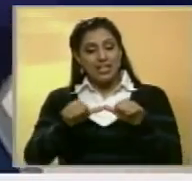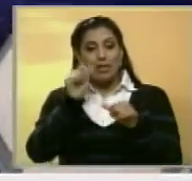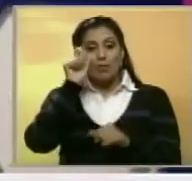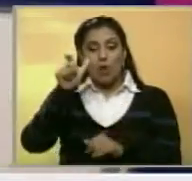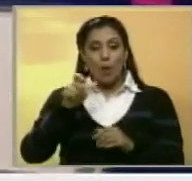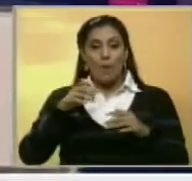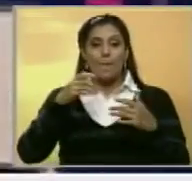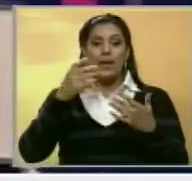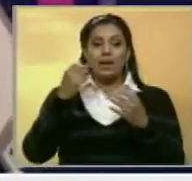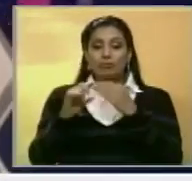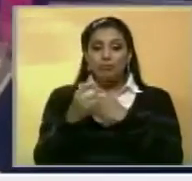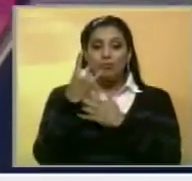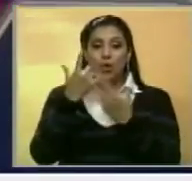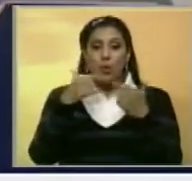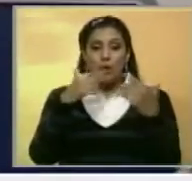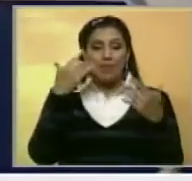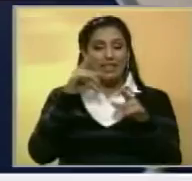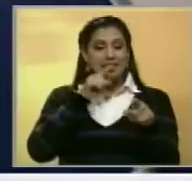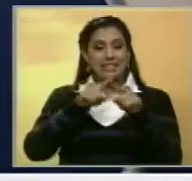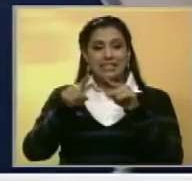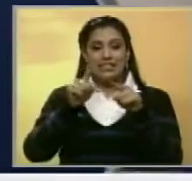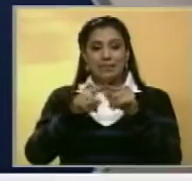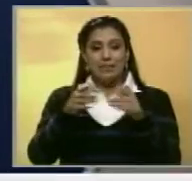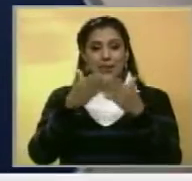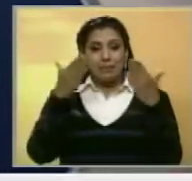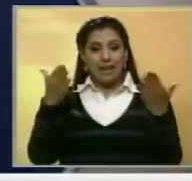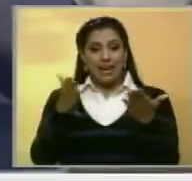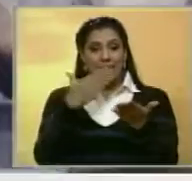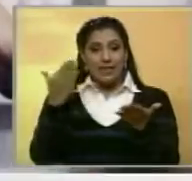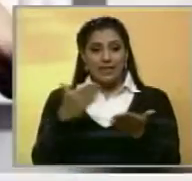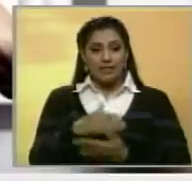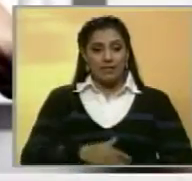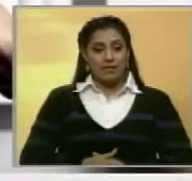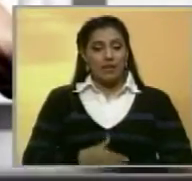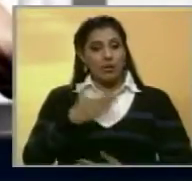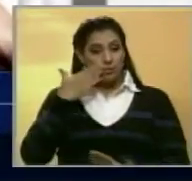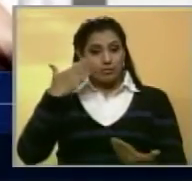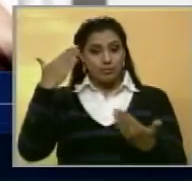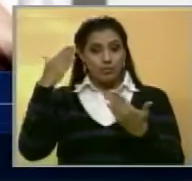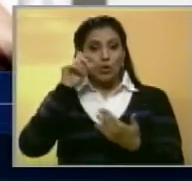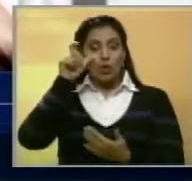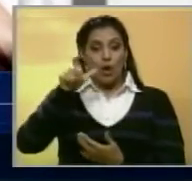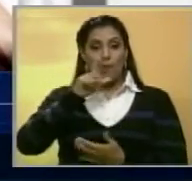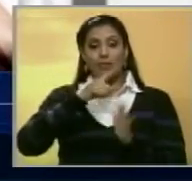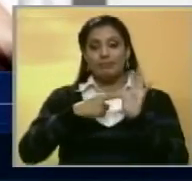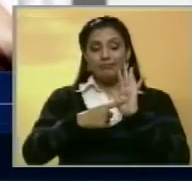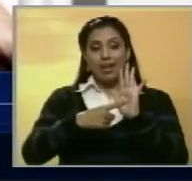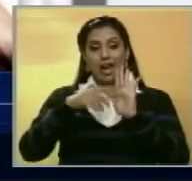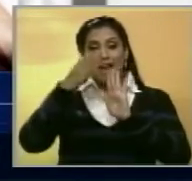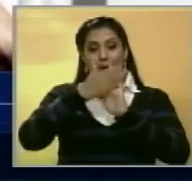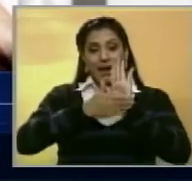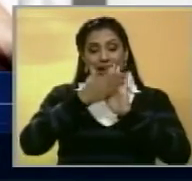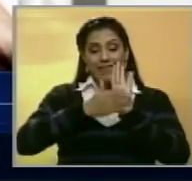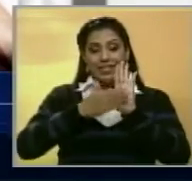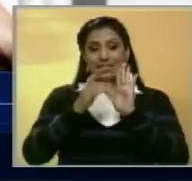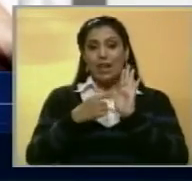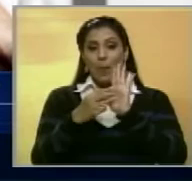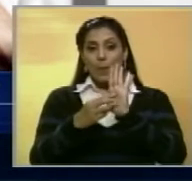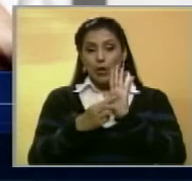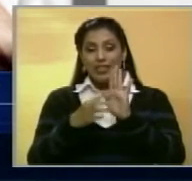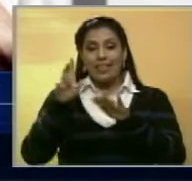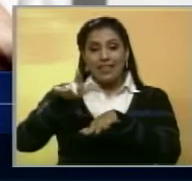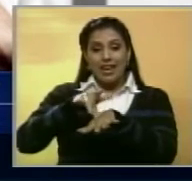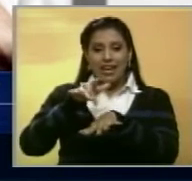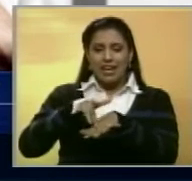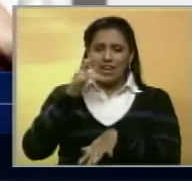Guillermo y su aparición en una polémica portada de revista. El duque de Cambridge protagoniza la última portada de una revista gay,